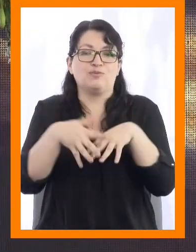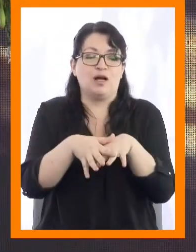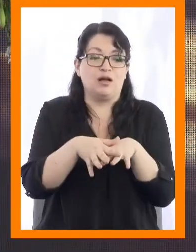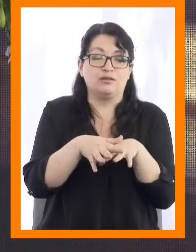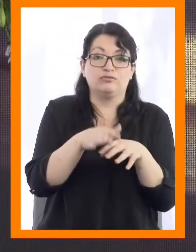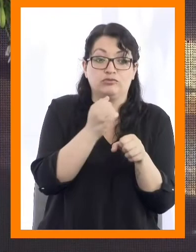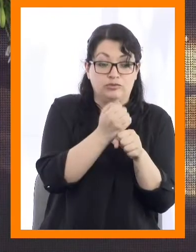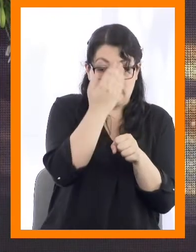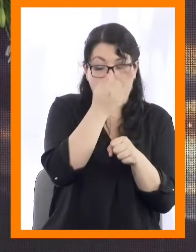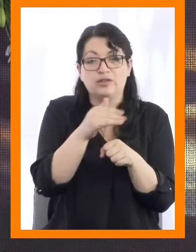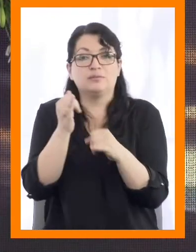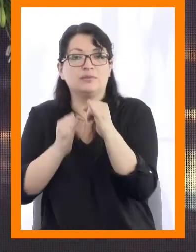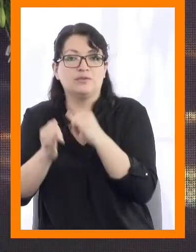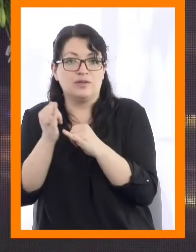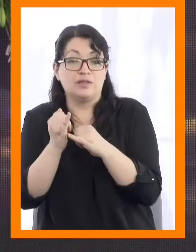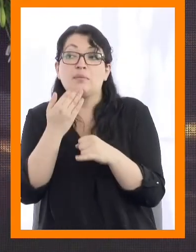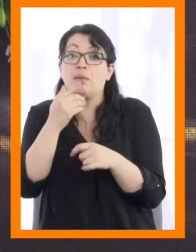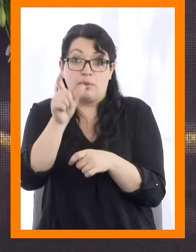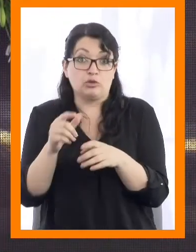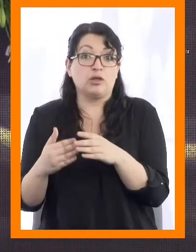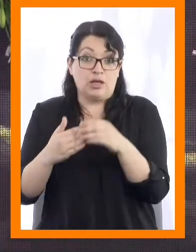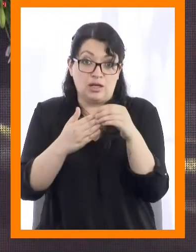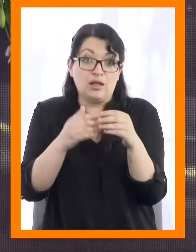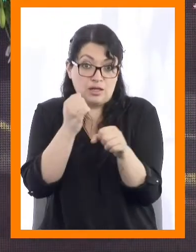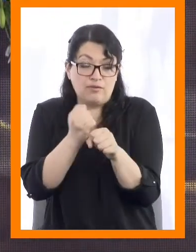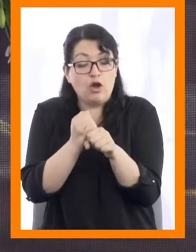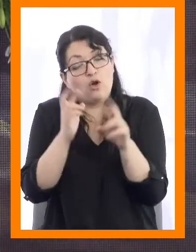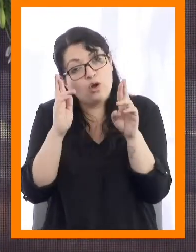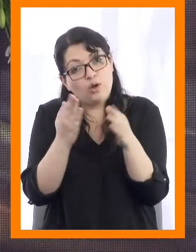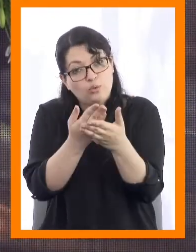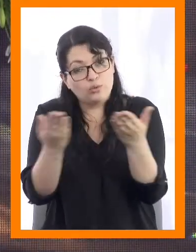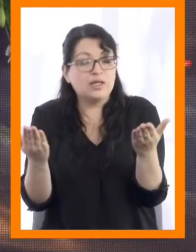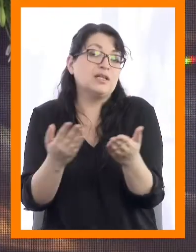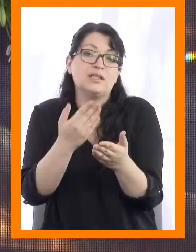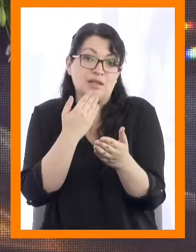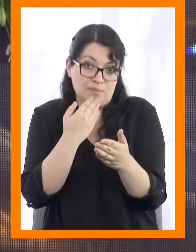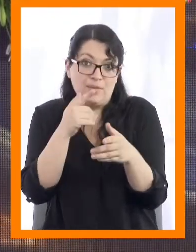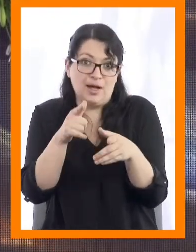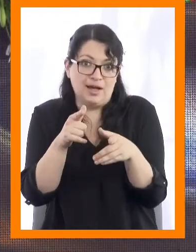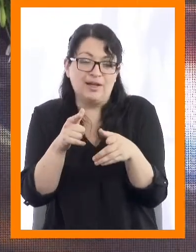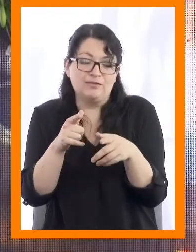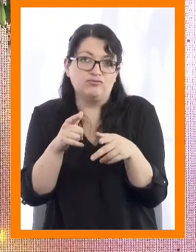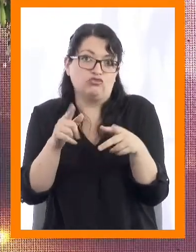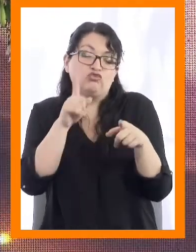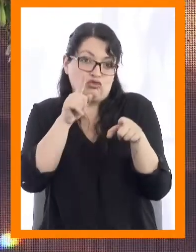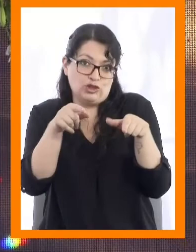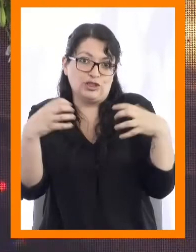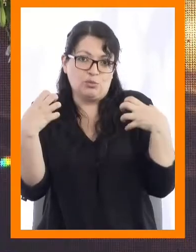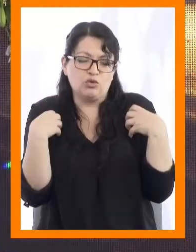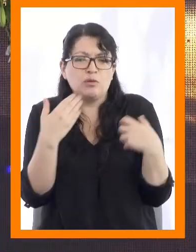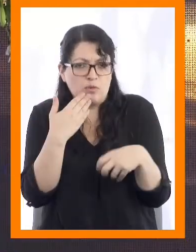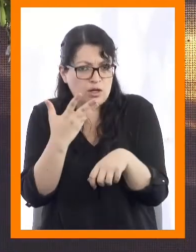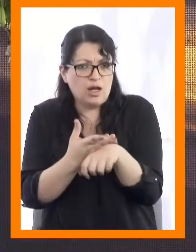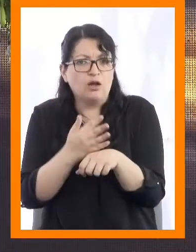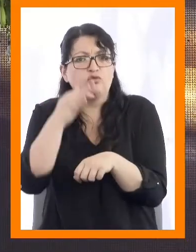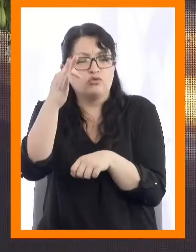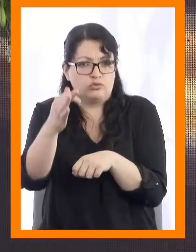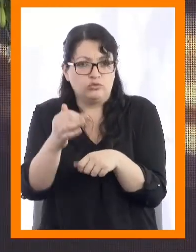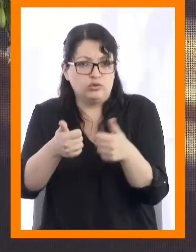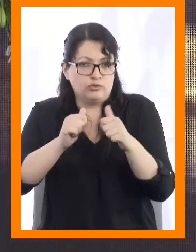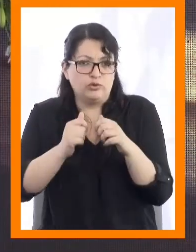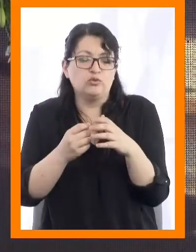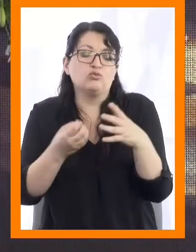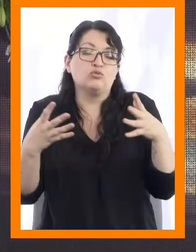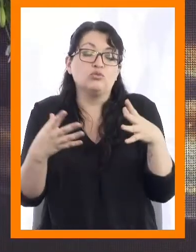lideren equipos de trabajo, y esperamos que muchos de ustedes pronto estén en esa posición, aparecerán nuevos desafíos que requieren